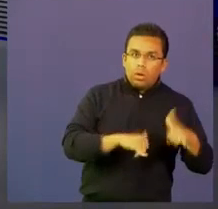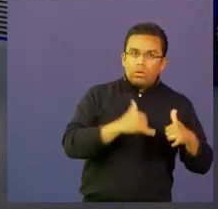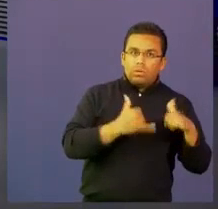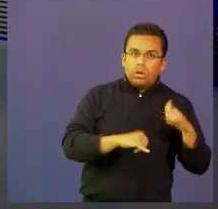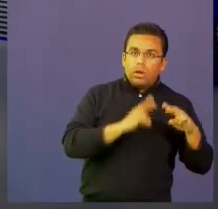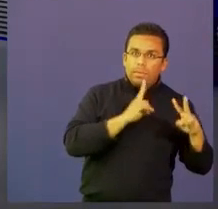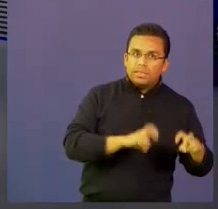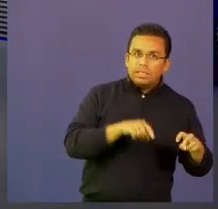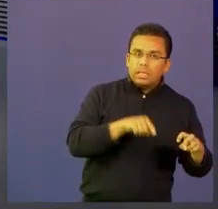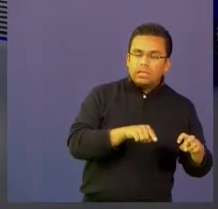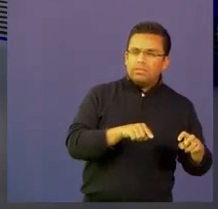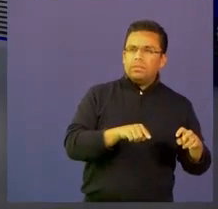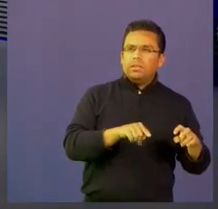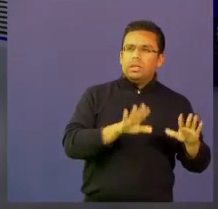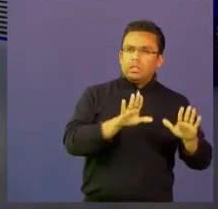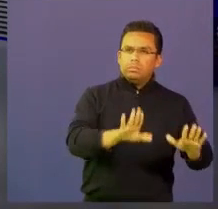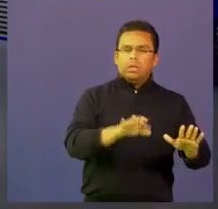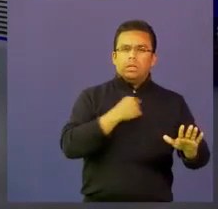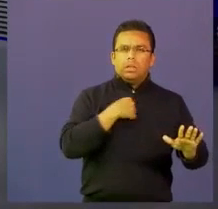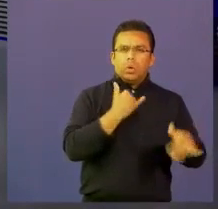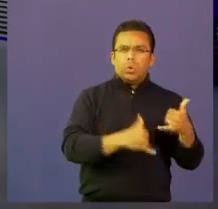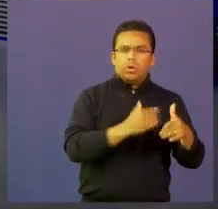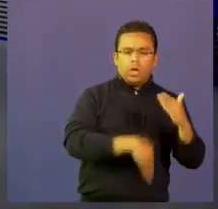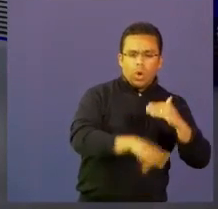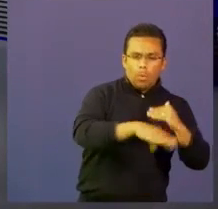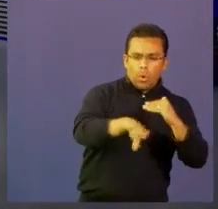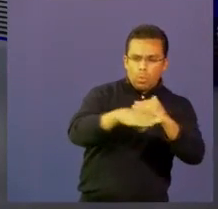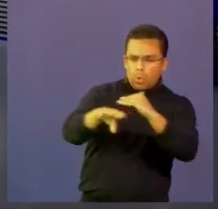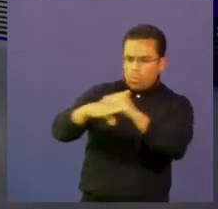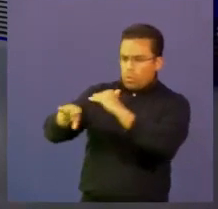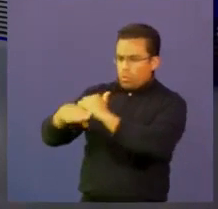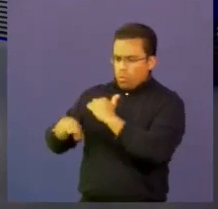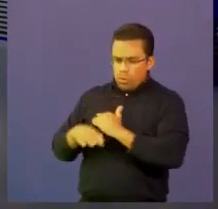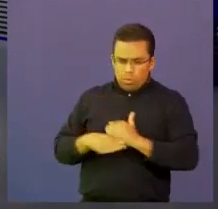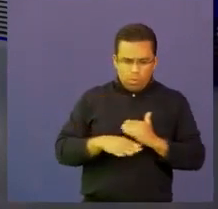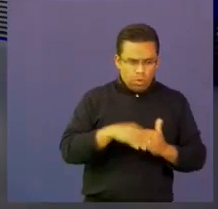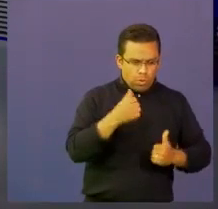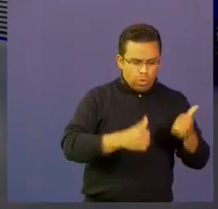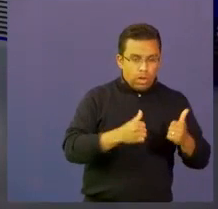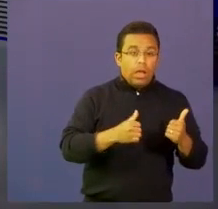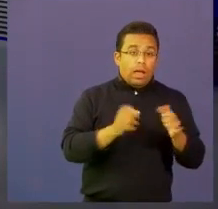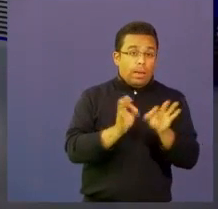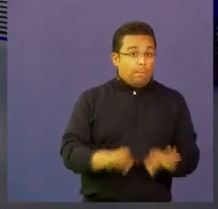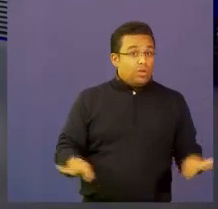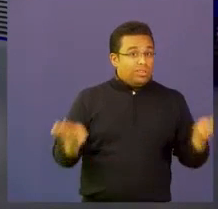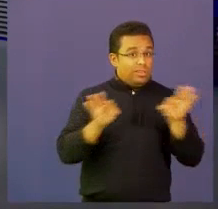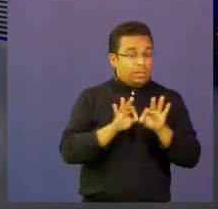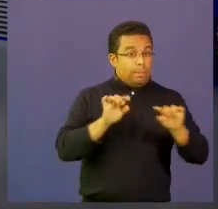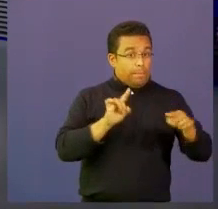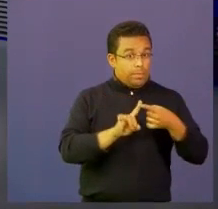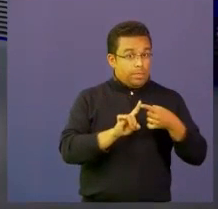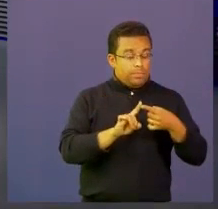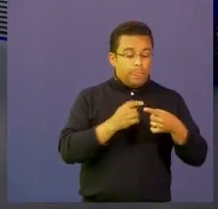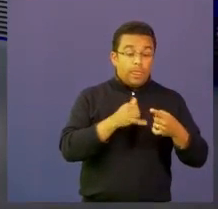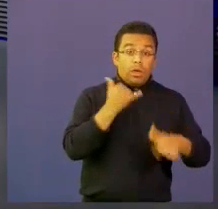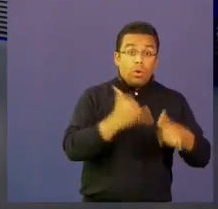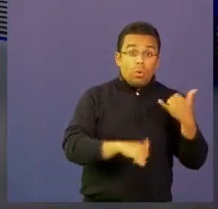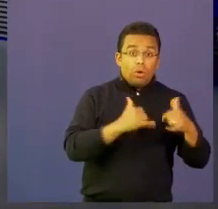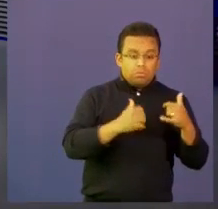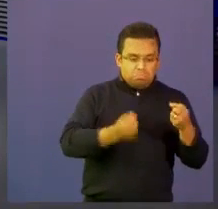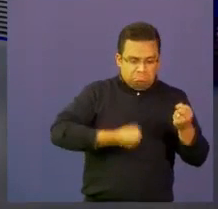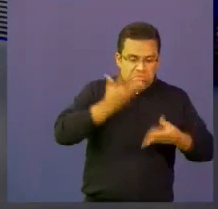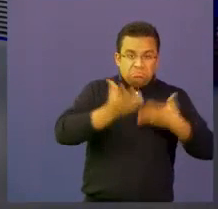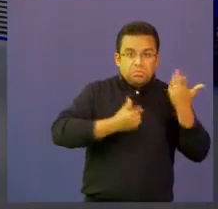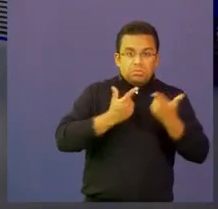a mirar, bueno, cuáles son estas cosas que hay en común y encuentra factores fundamentales. La primera, el juego es espontáneo, es libre